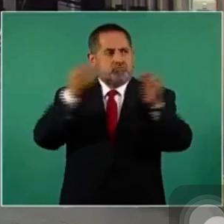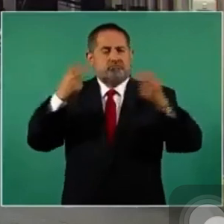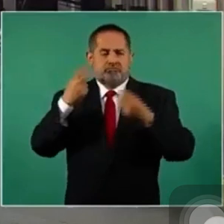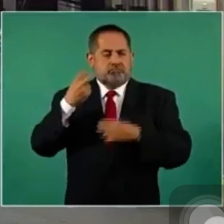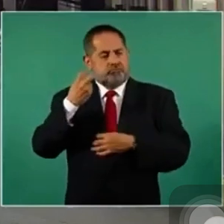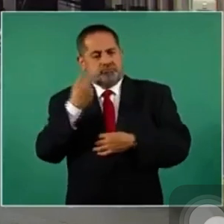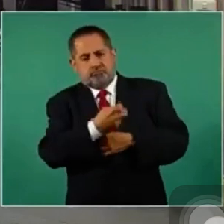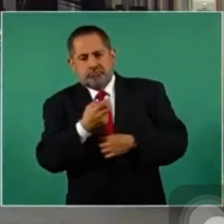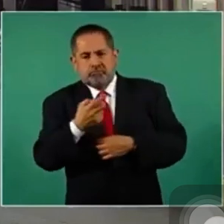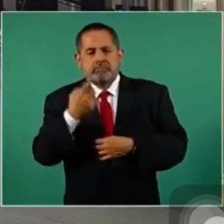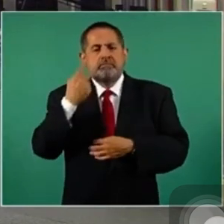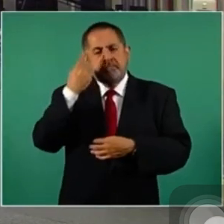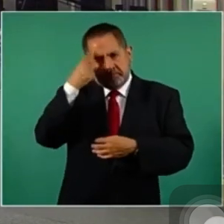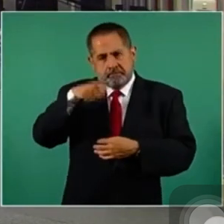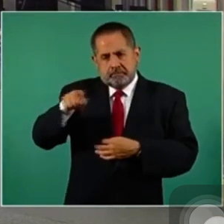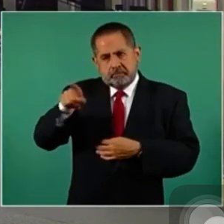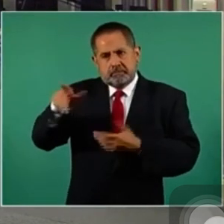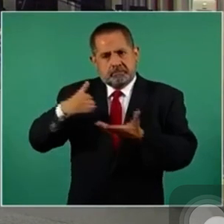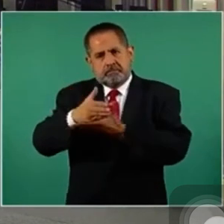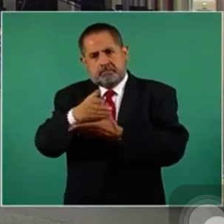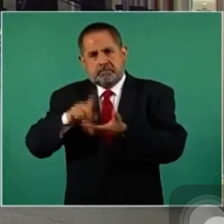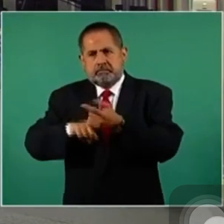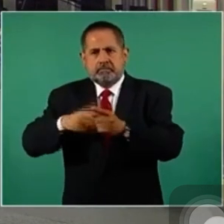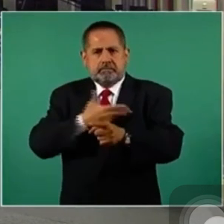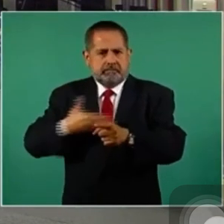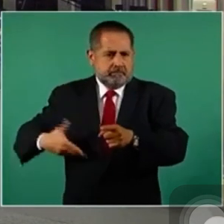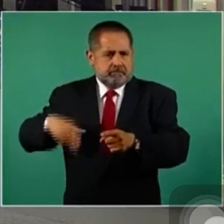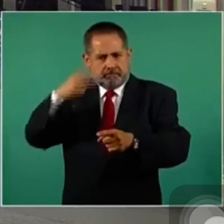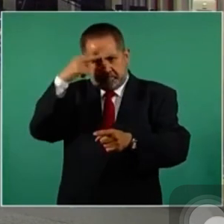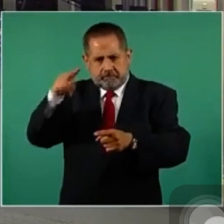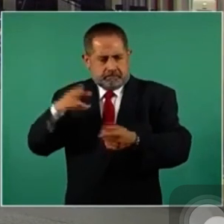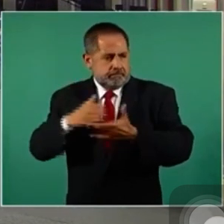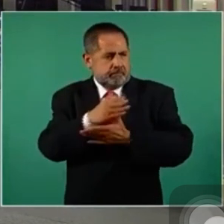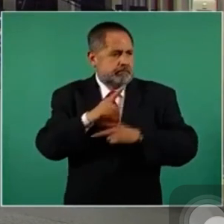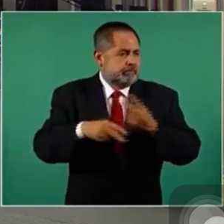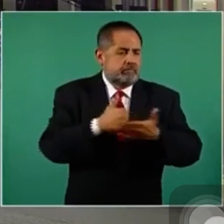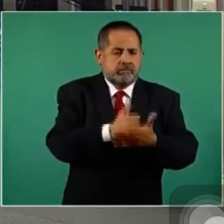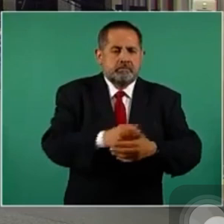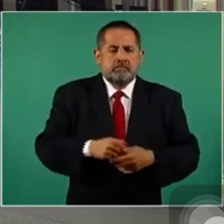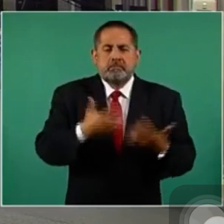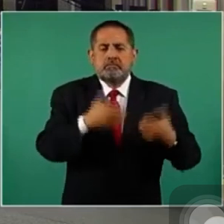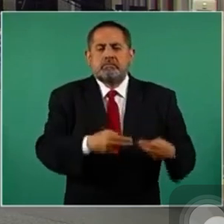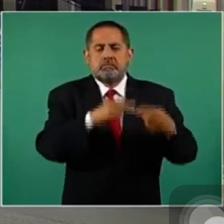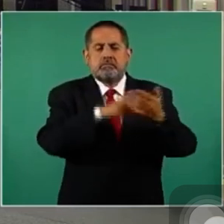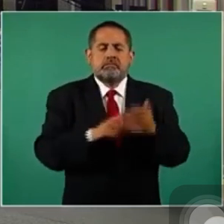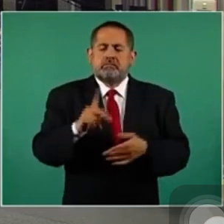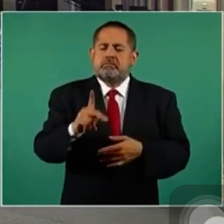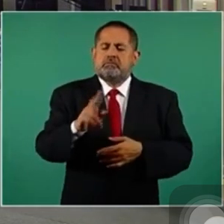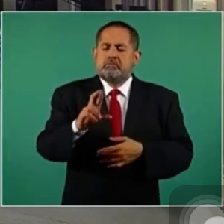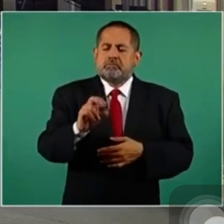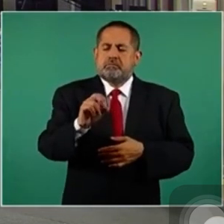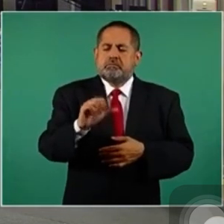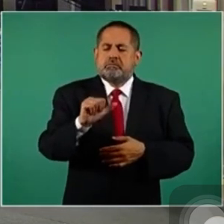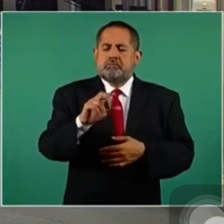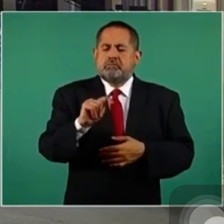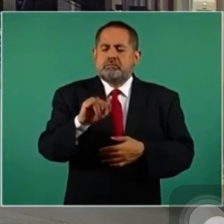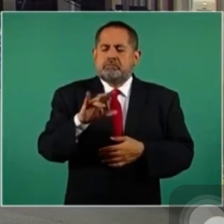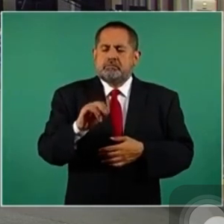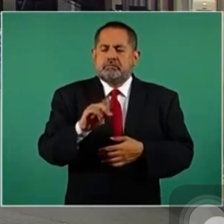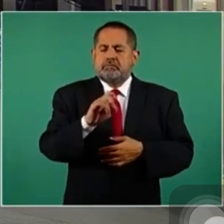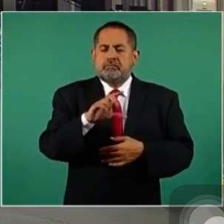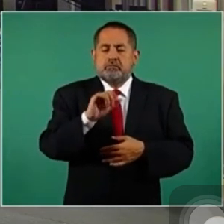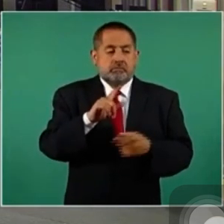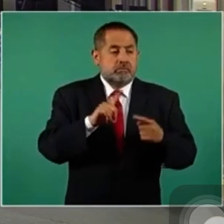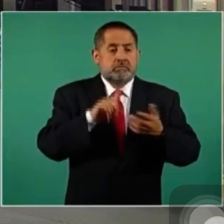para que se intervenga directamente de la presidencia de la República. Una empresa llamada Proactiva Veolia se encuentra